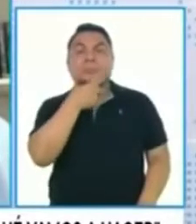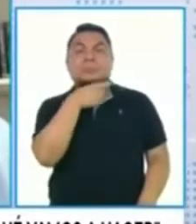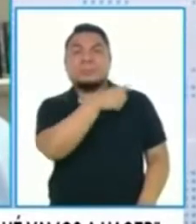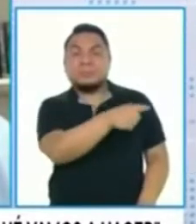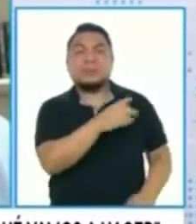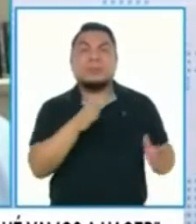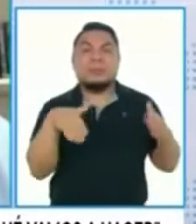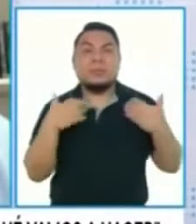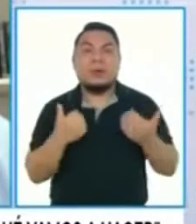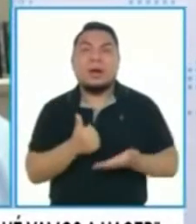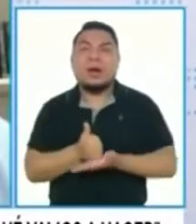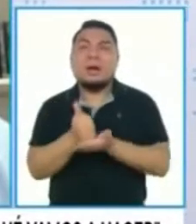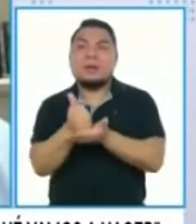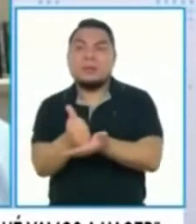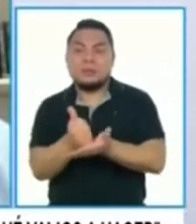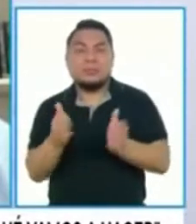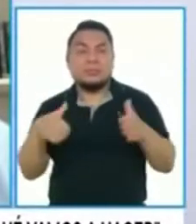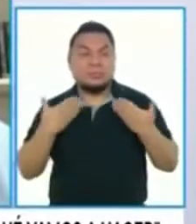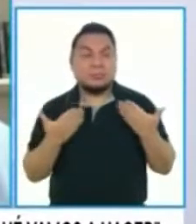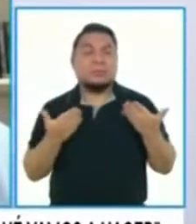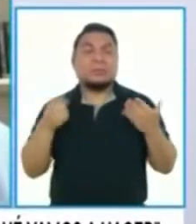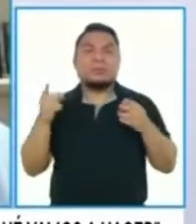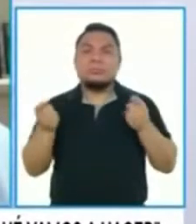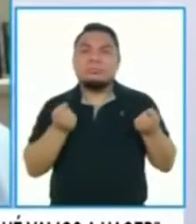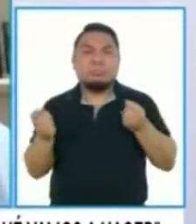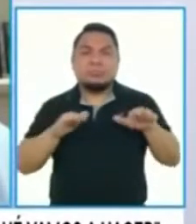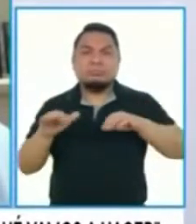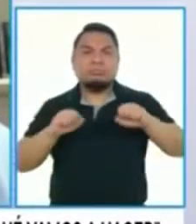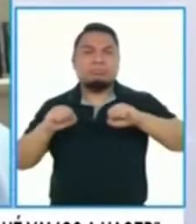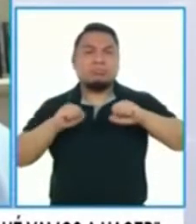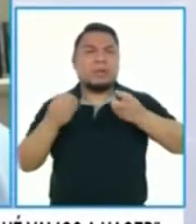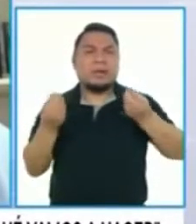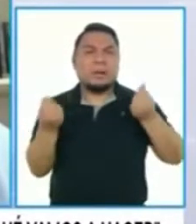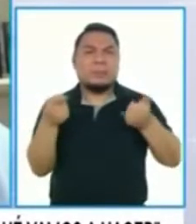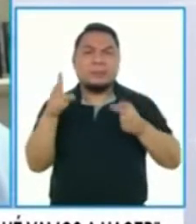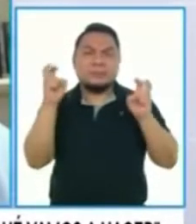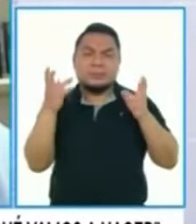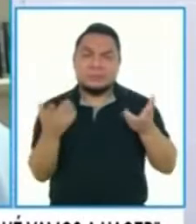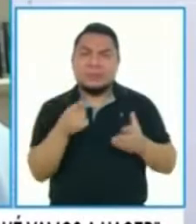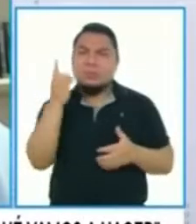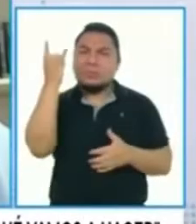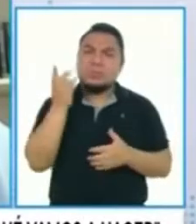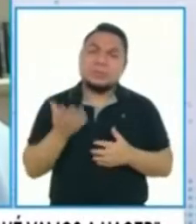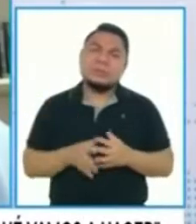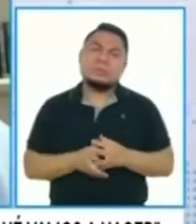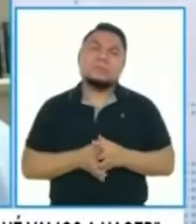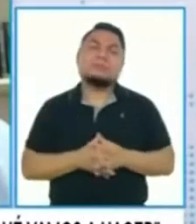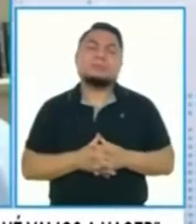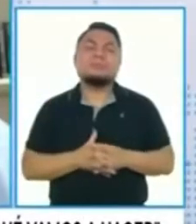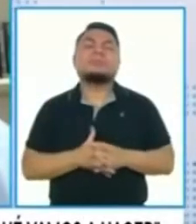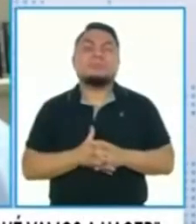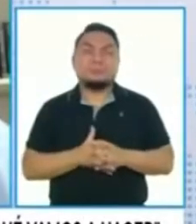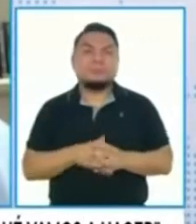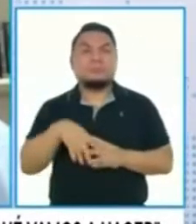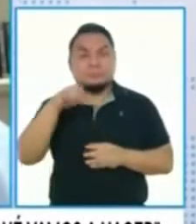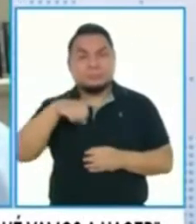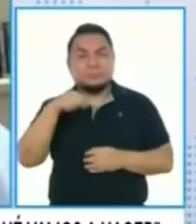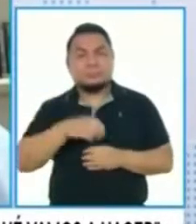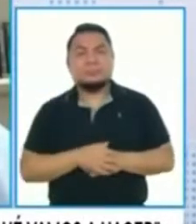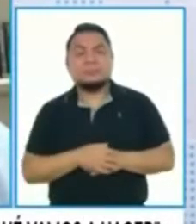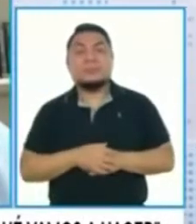pueda ayudar a poder movilizar y agilizar este tema, que es urgente. Efectivamente, el